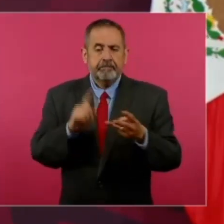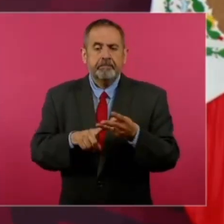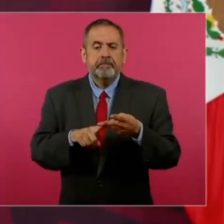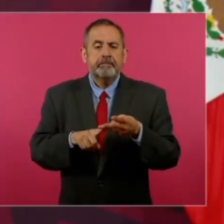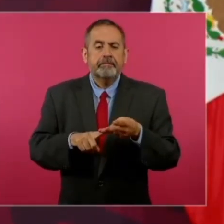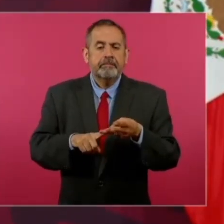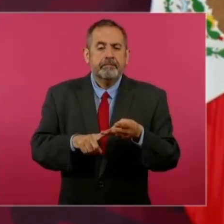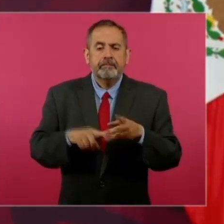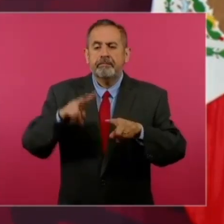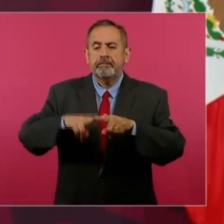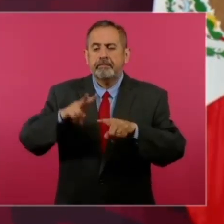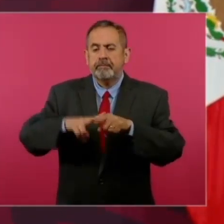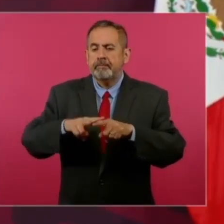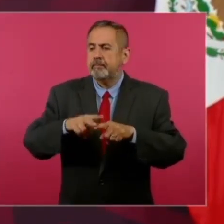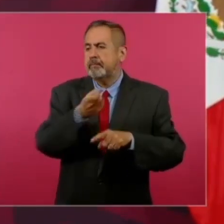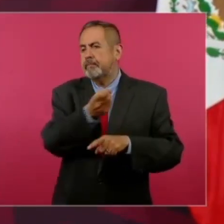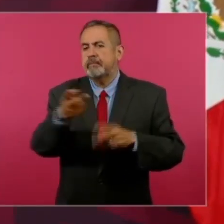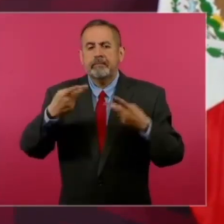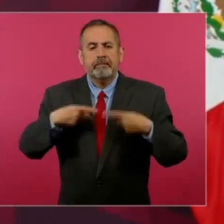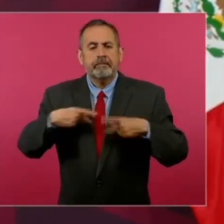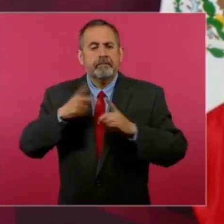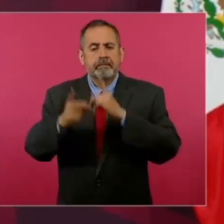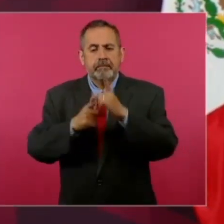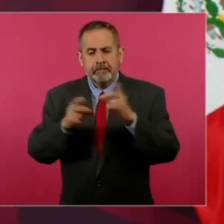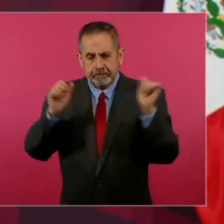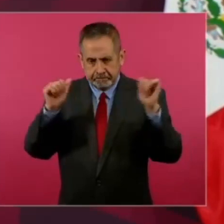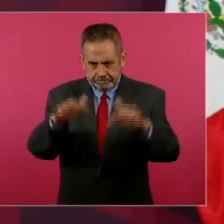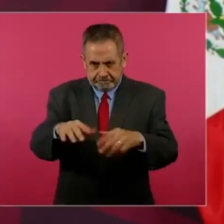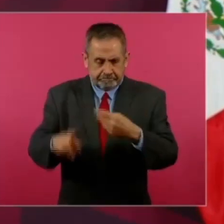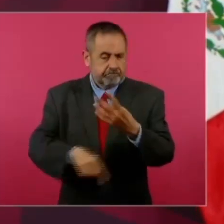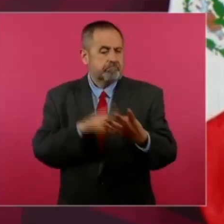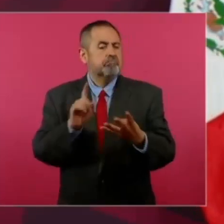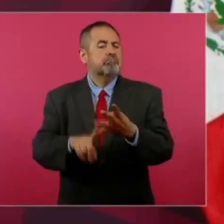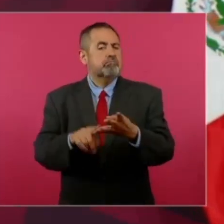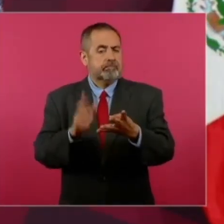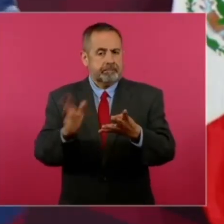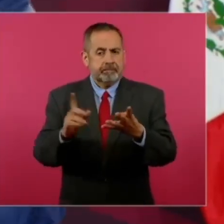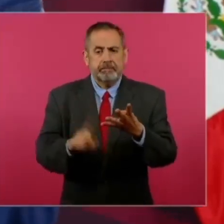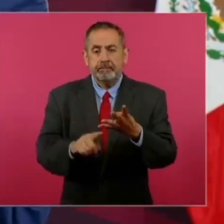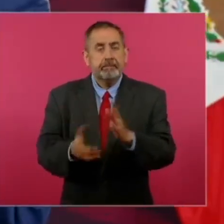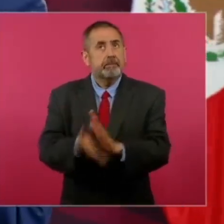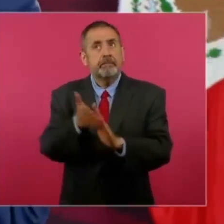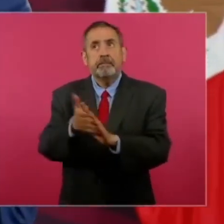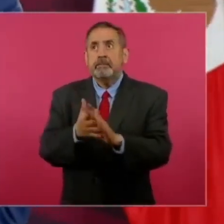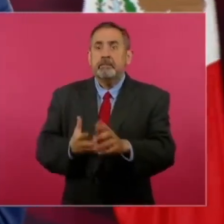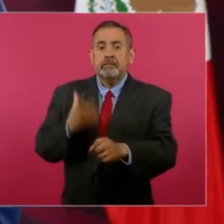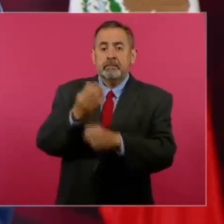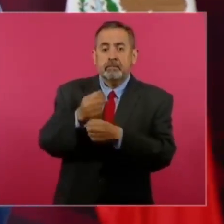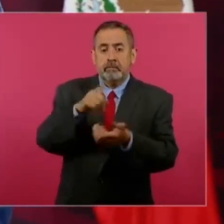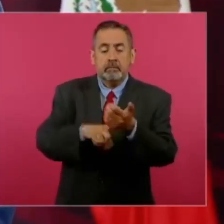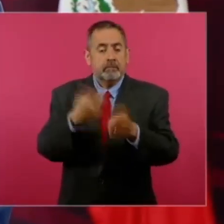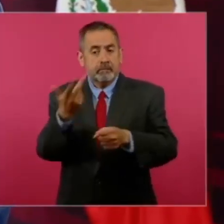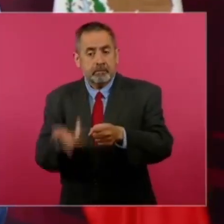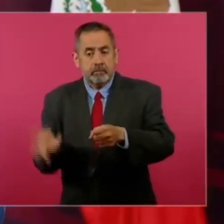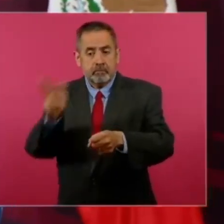deportivos, estamos construyendo un hospital